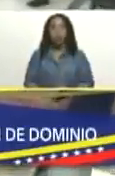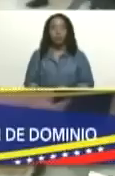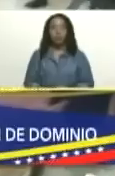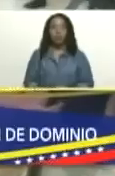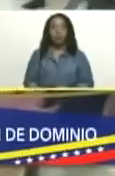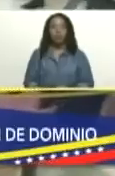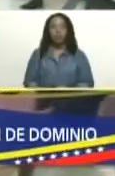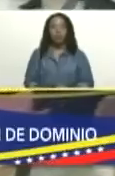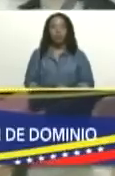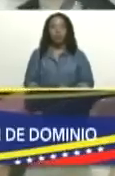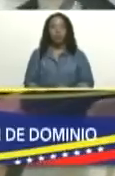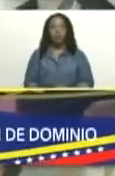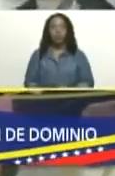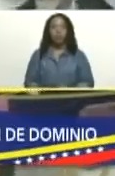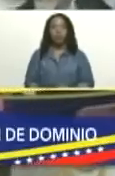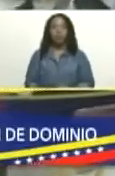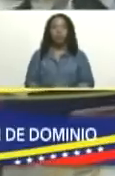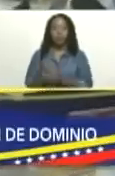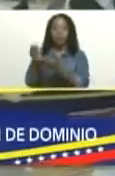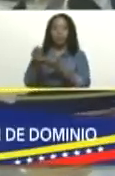Tráeme una manzanillita ahí, vale.